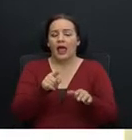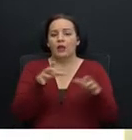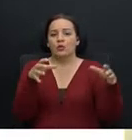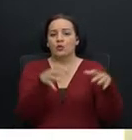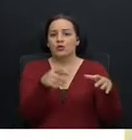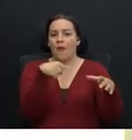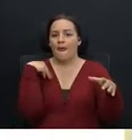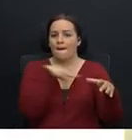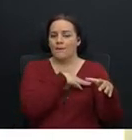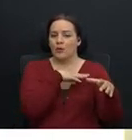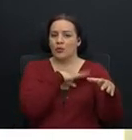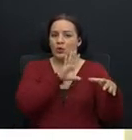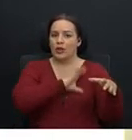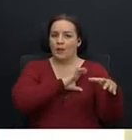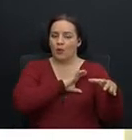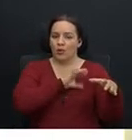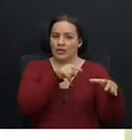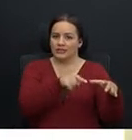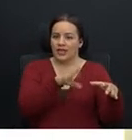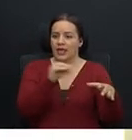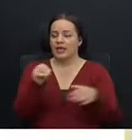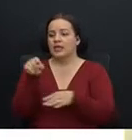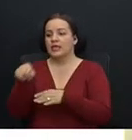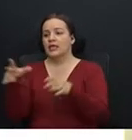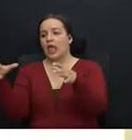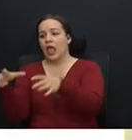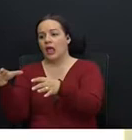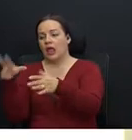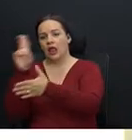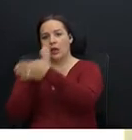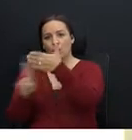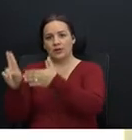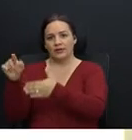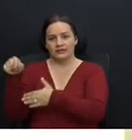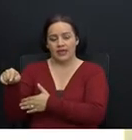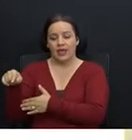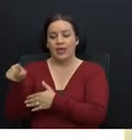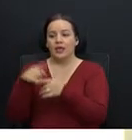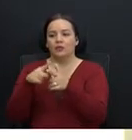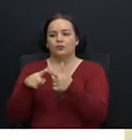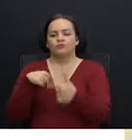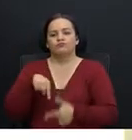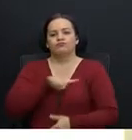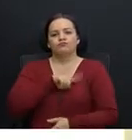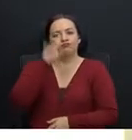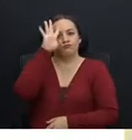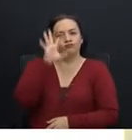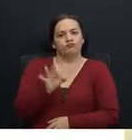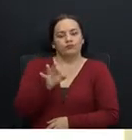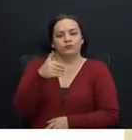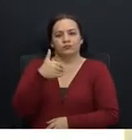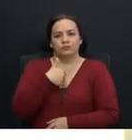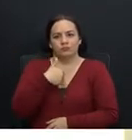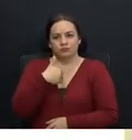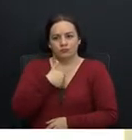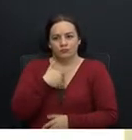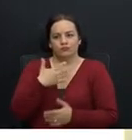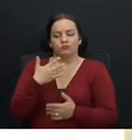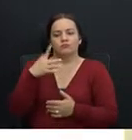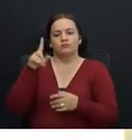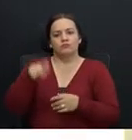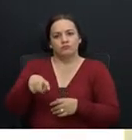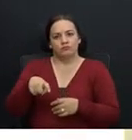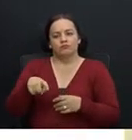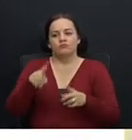Pública y a la autonomía universitaria. Por ello, creemos que es necesario un diálogo con las partes